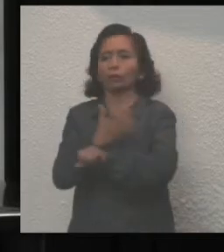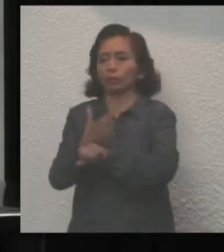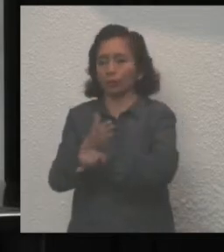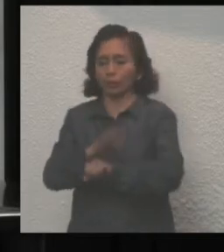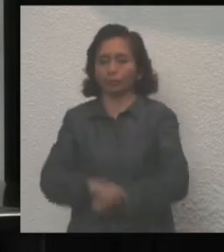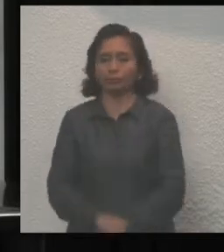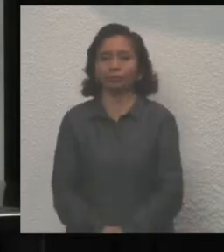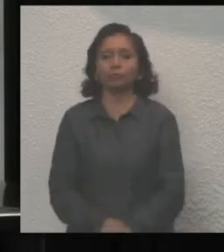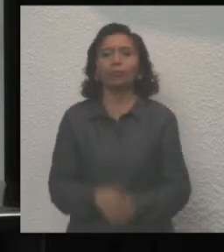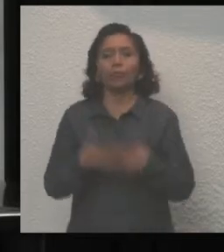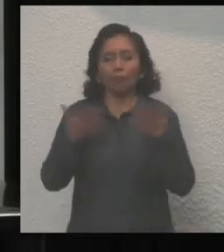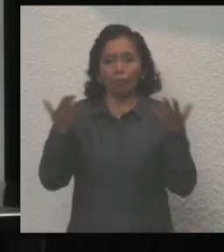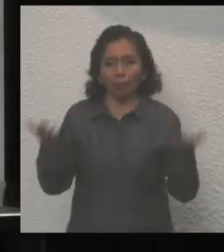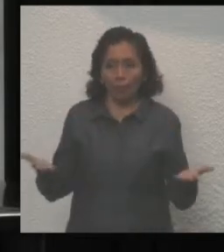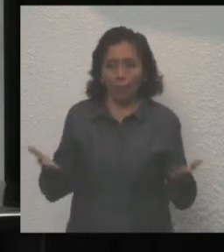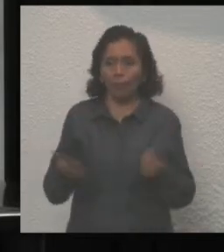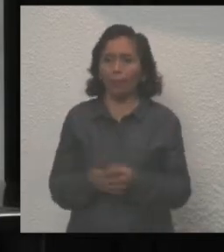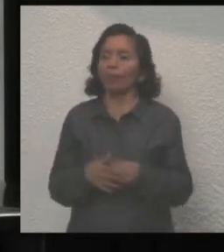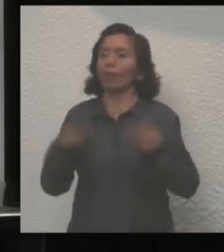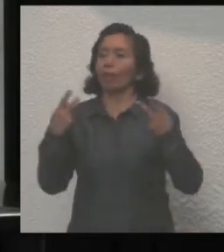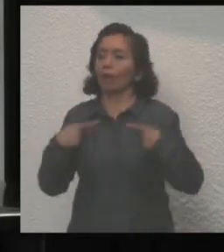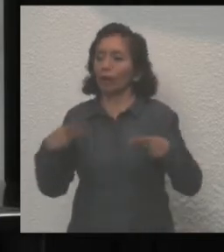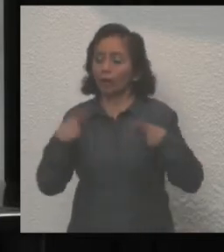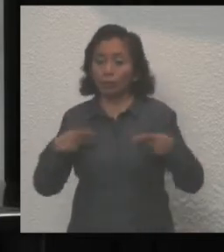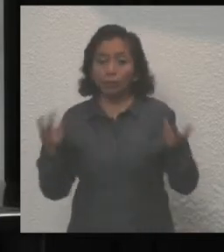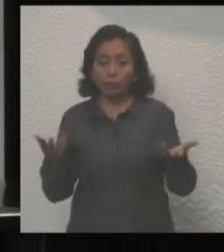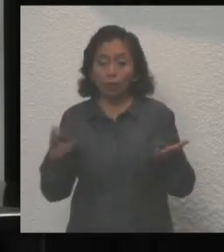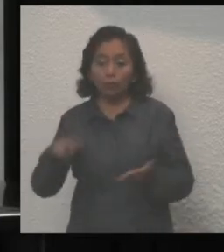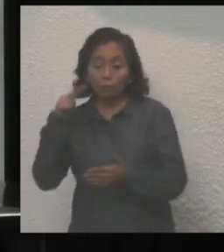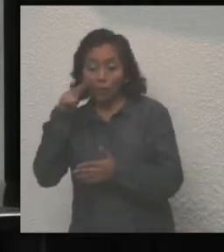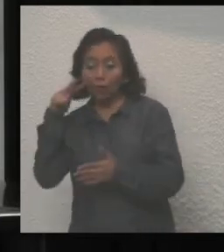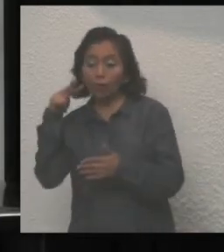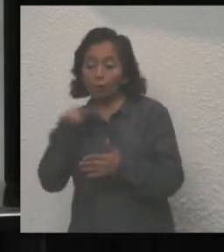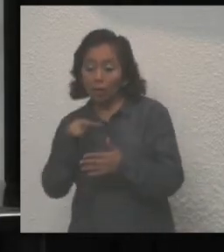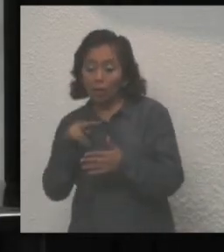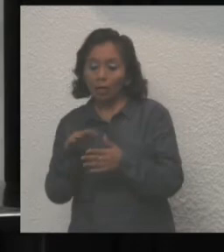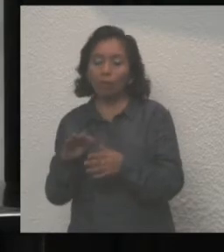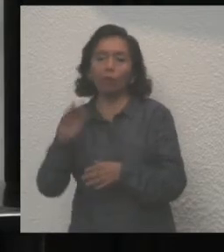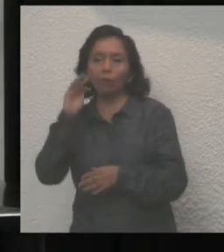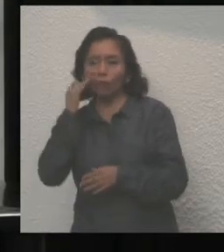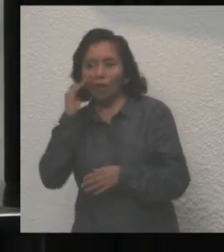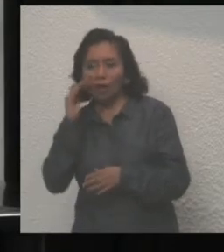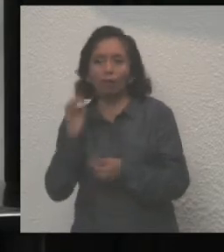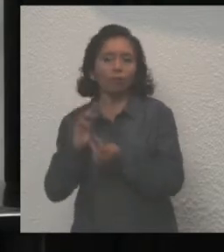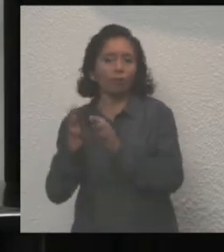Por supuesto, a las y los ciudadanos que nos ven a través de las redes sociales.